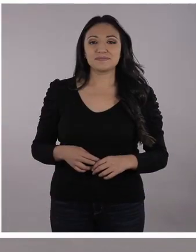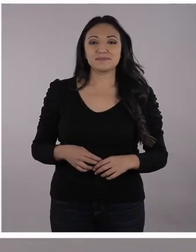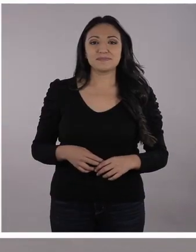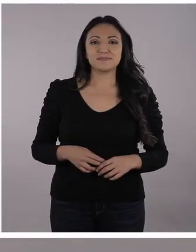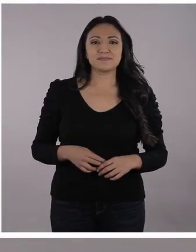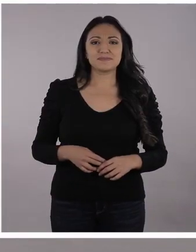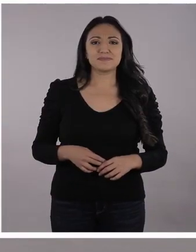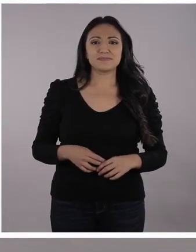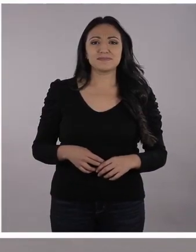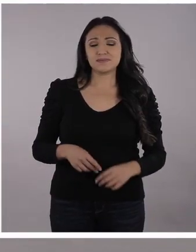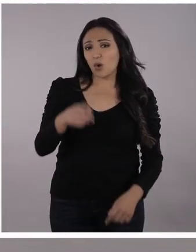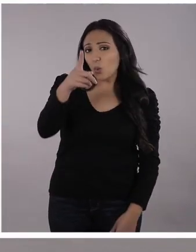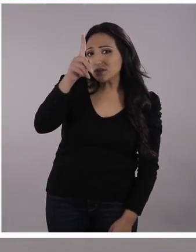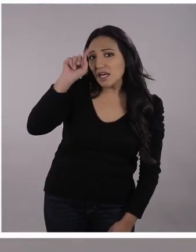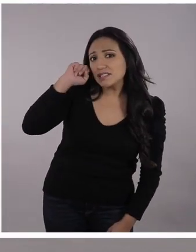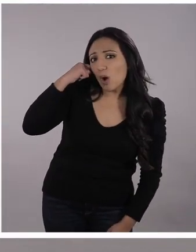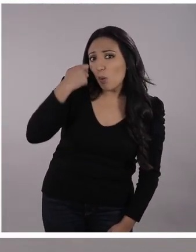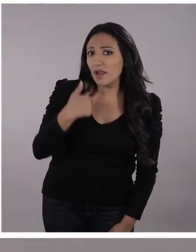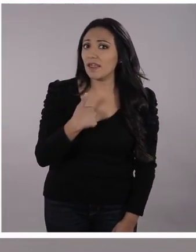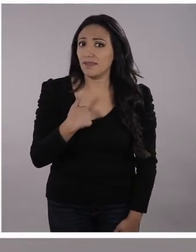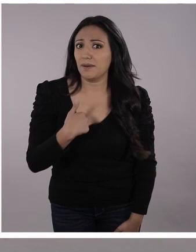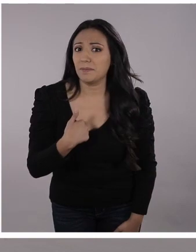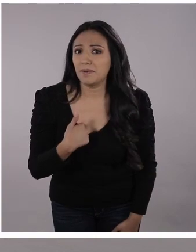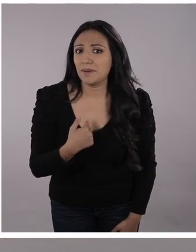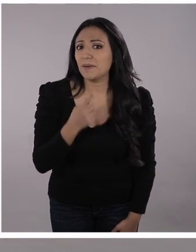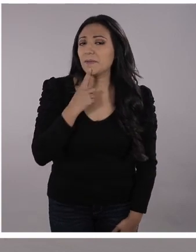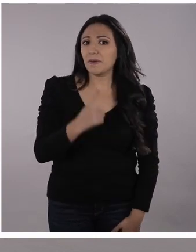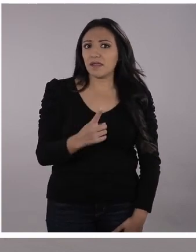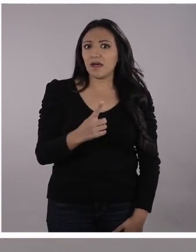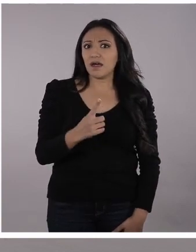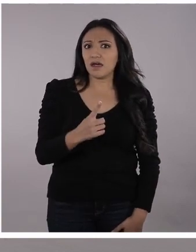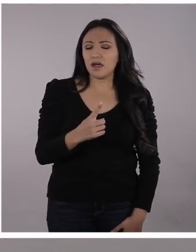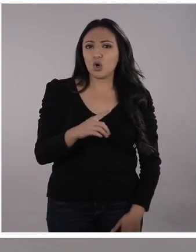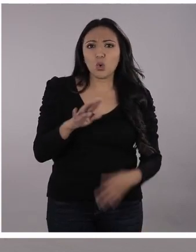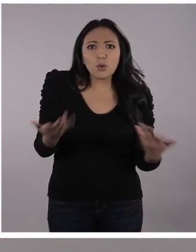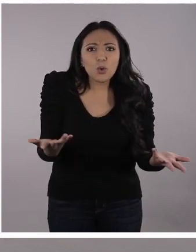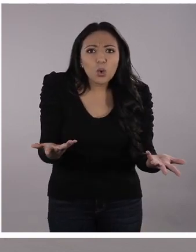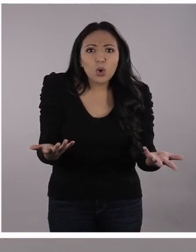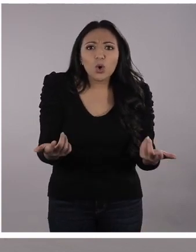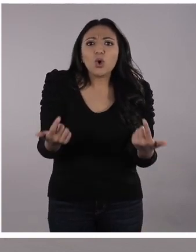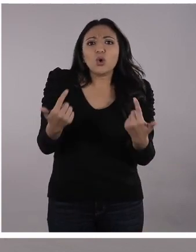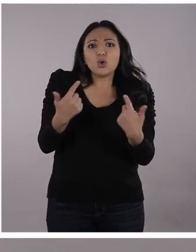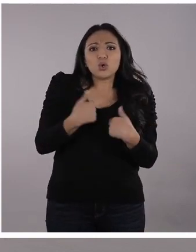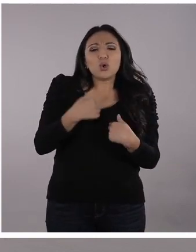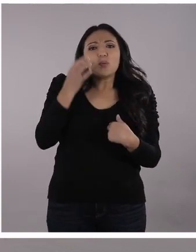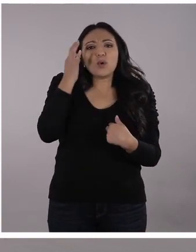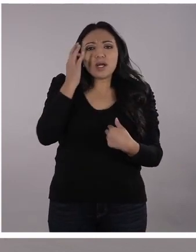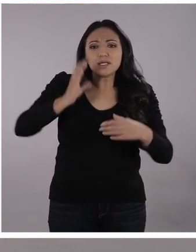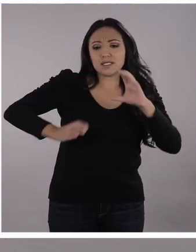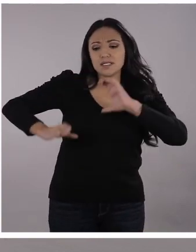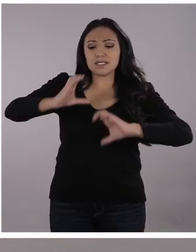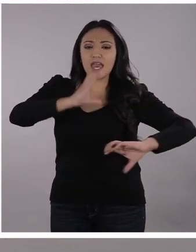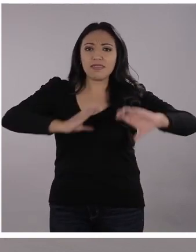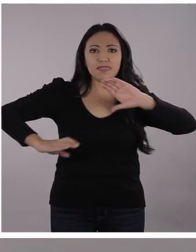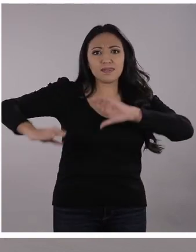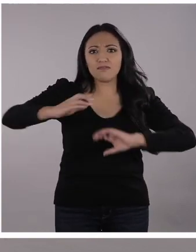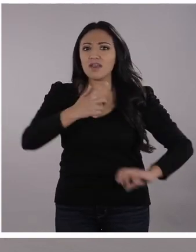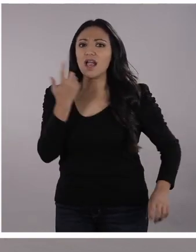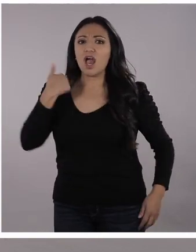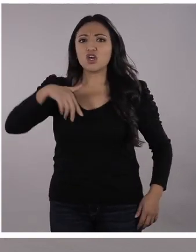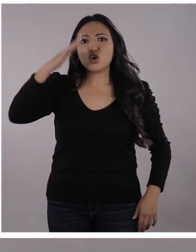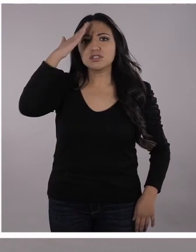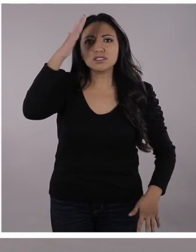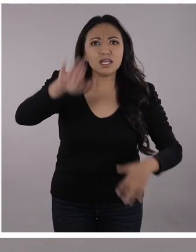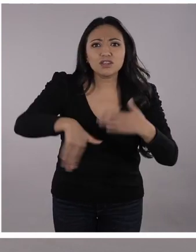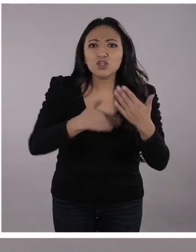¿Se acuerdan de mí, verdad? ¿Cómo? Yo soy la científica Charito, que todo lo sabe, que todo lo